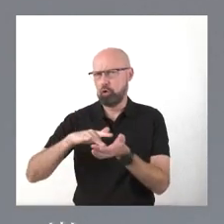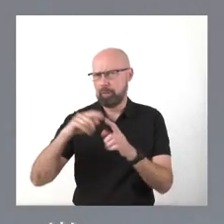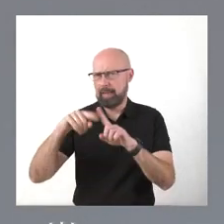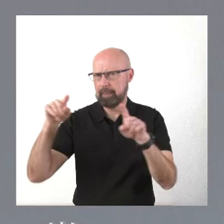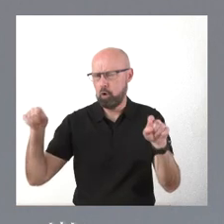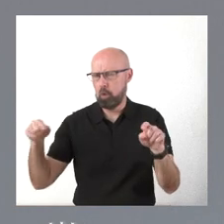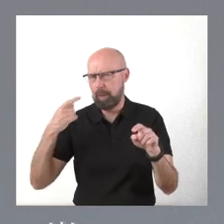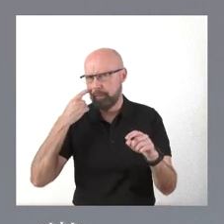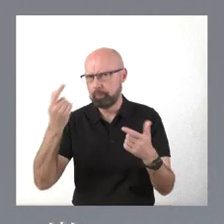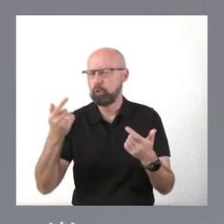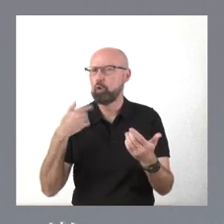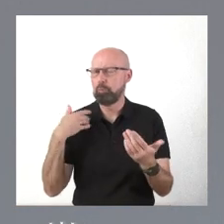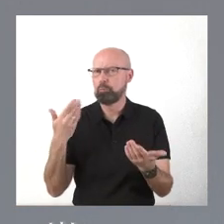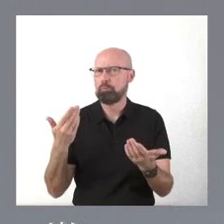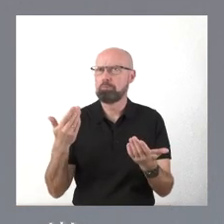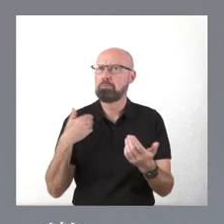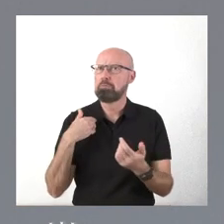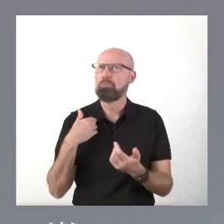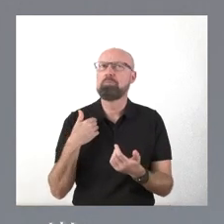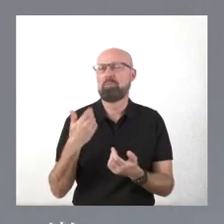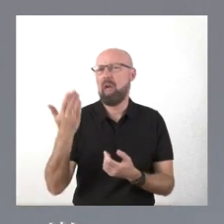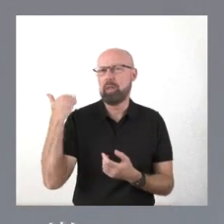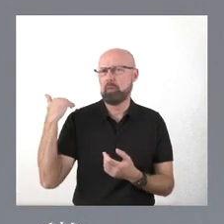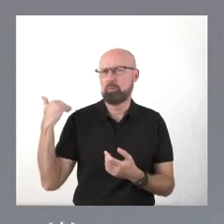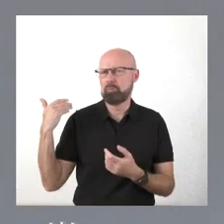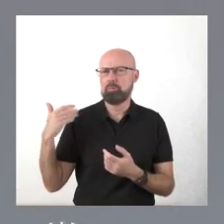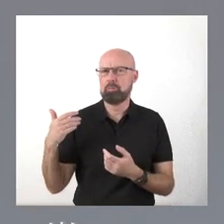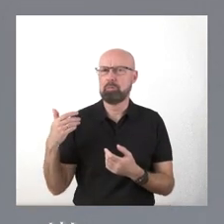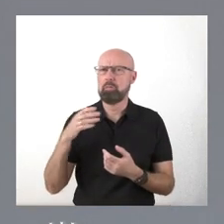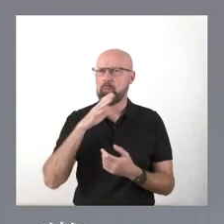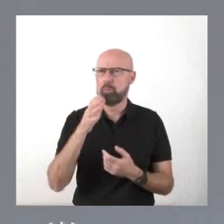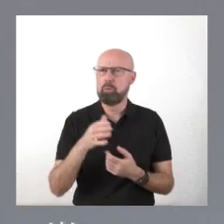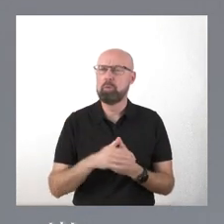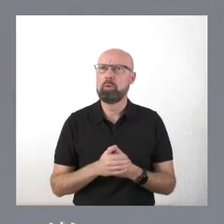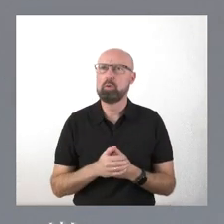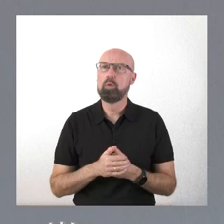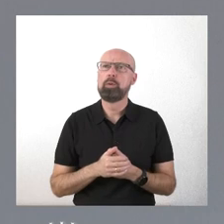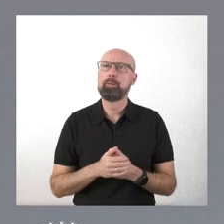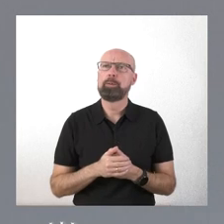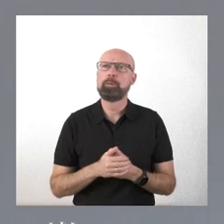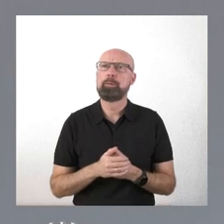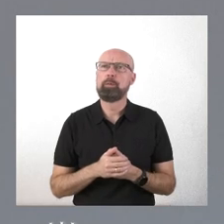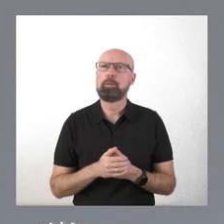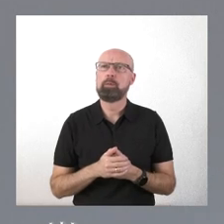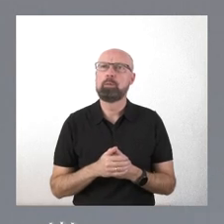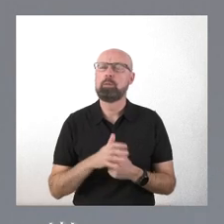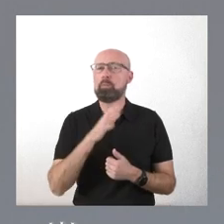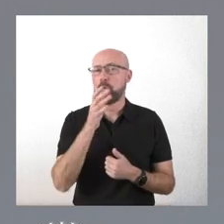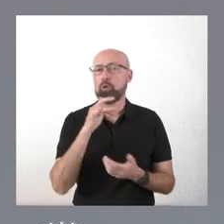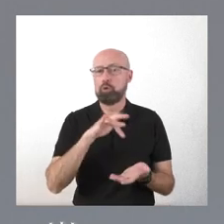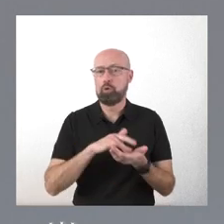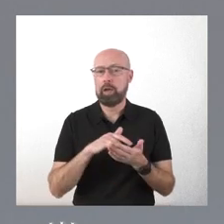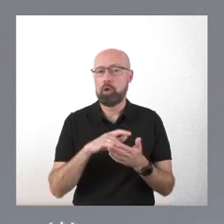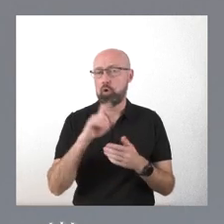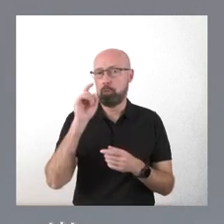Me parece... hace muchos años, porque yo empecé mi carrera profesional como profesor del Instituto Andrés